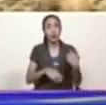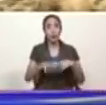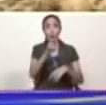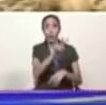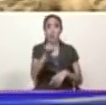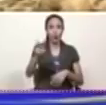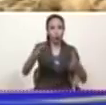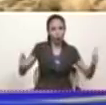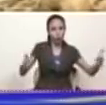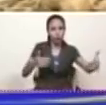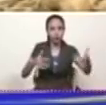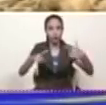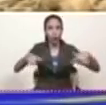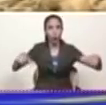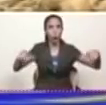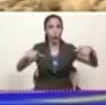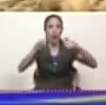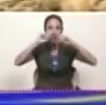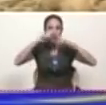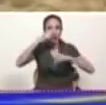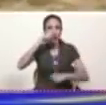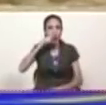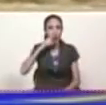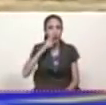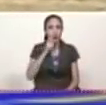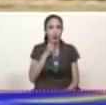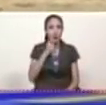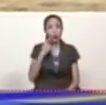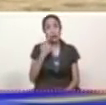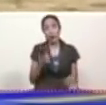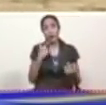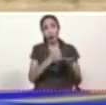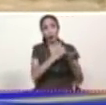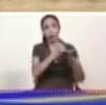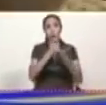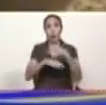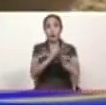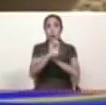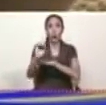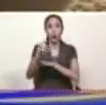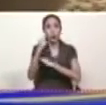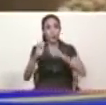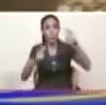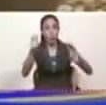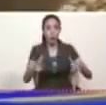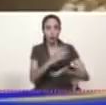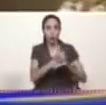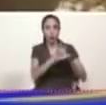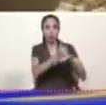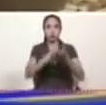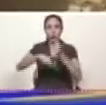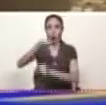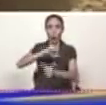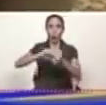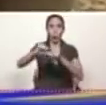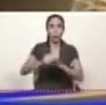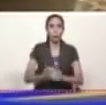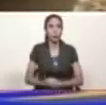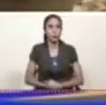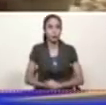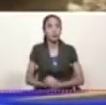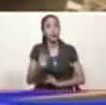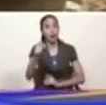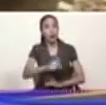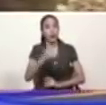hectáreas este es un predio que beneficia aproximadamente a 50 familias estamos aquí desde el municipio Julián Mellado